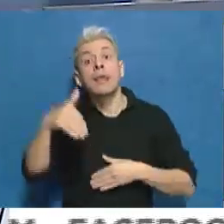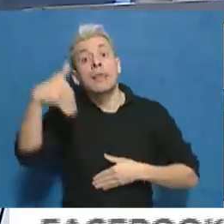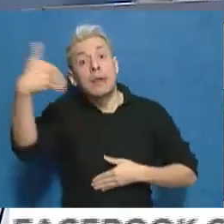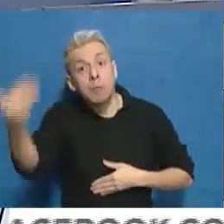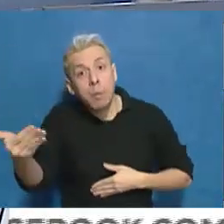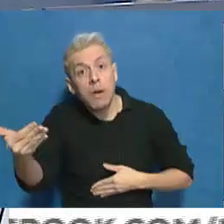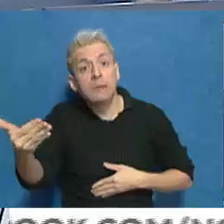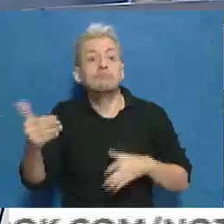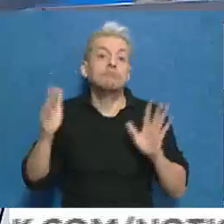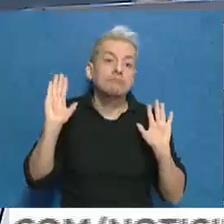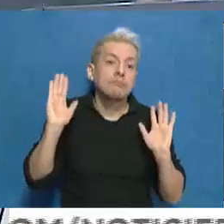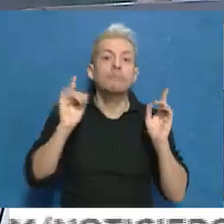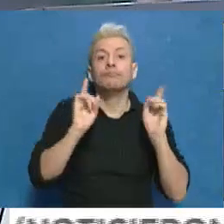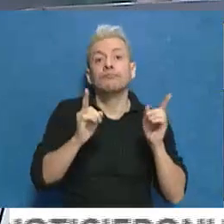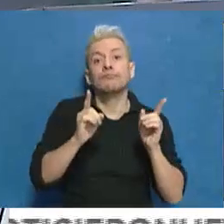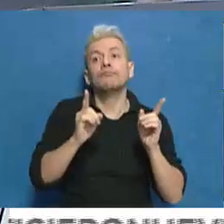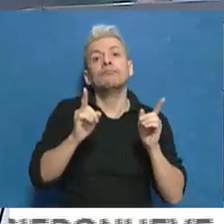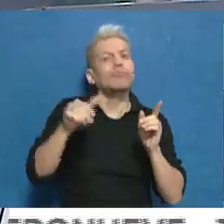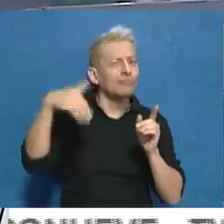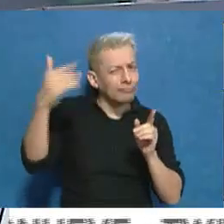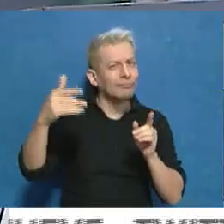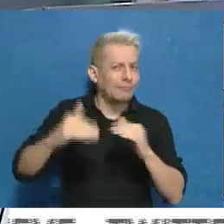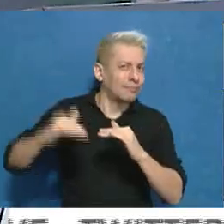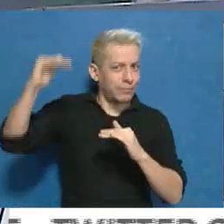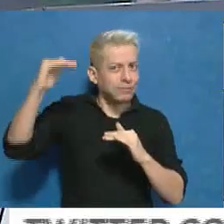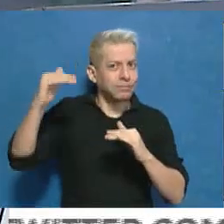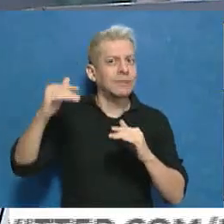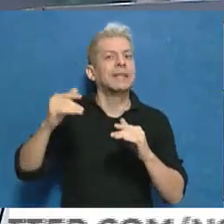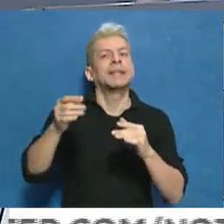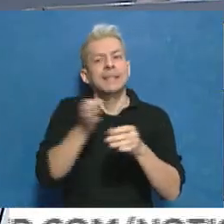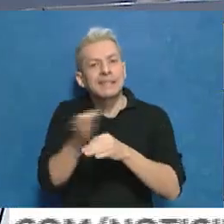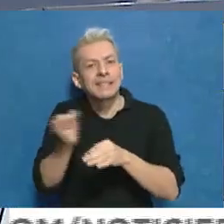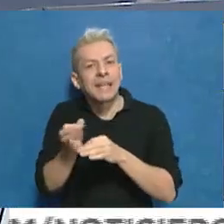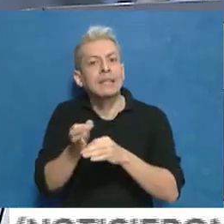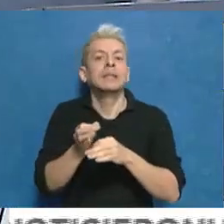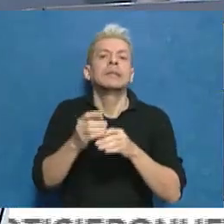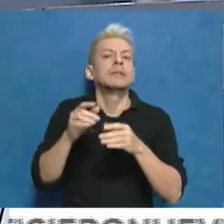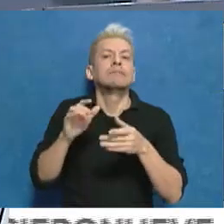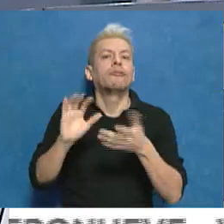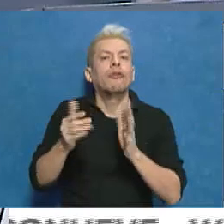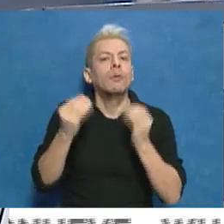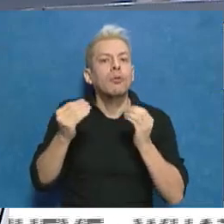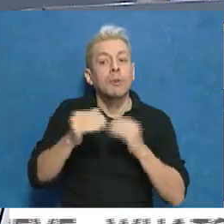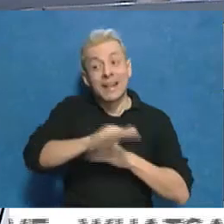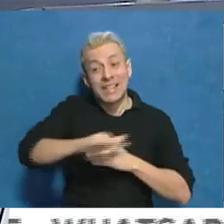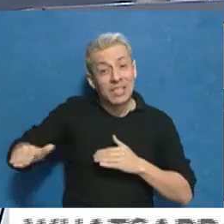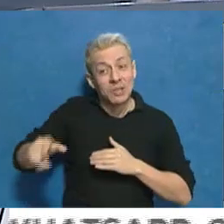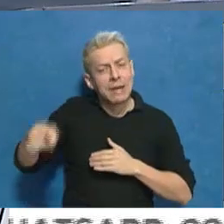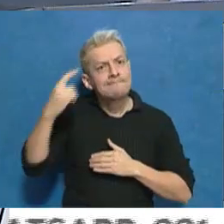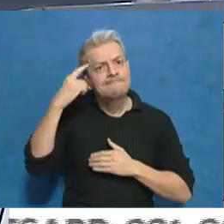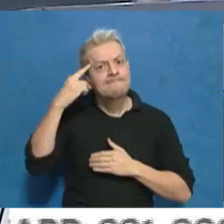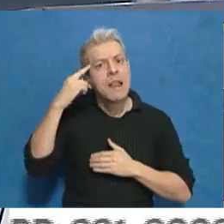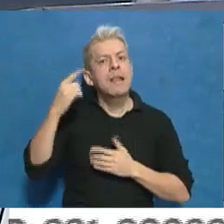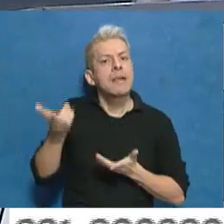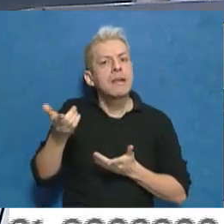clase, bueno, que lo haga, pero que también tenga en cuenta el nivel de los chicos en cuanto al uso del lenguaje. Y que a